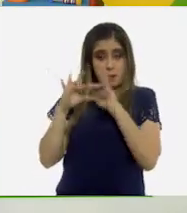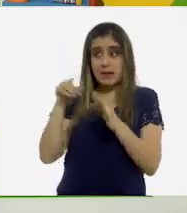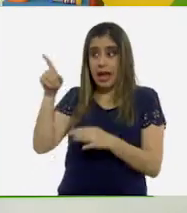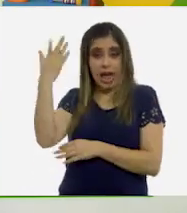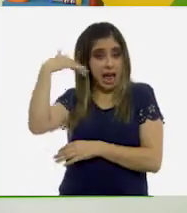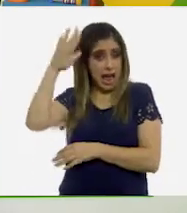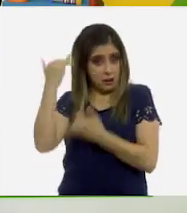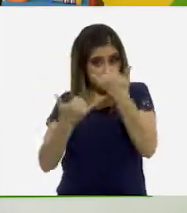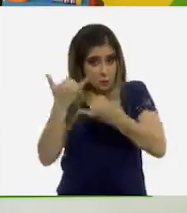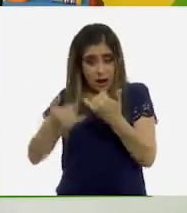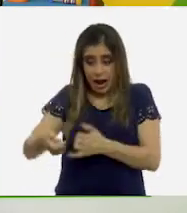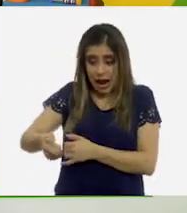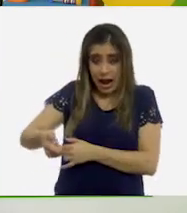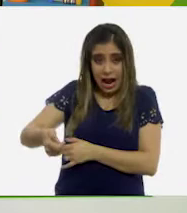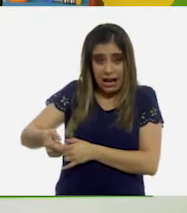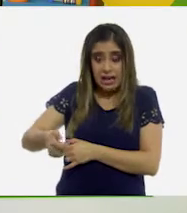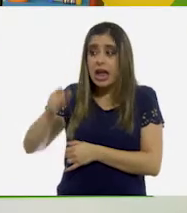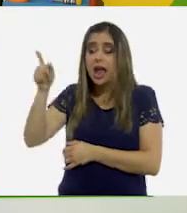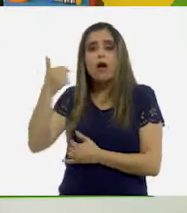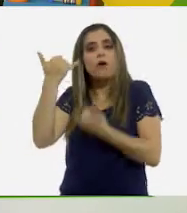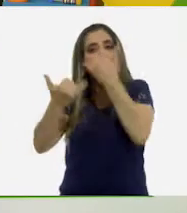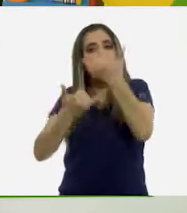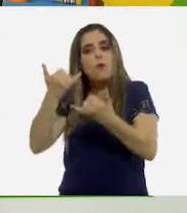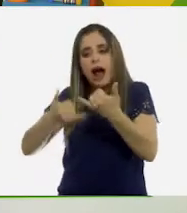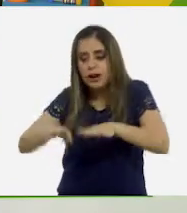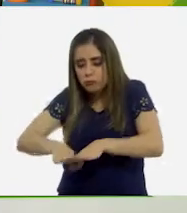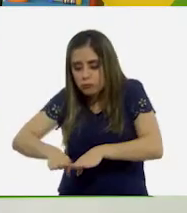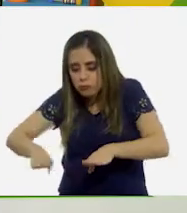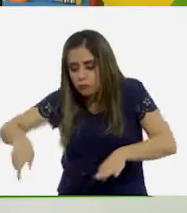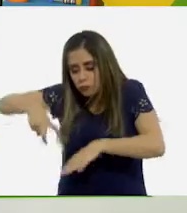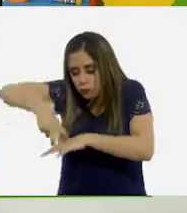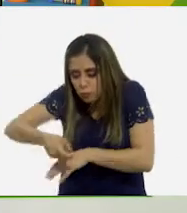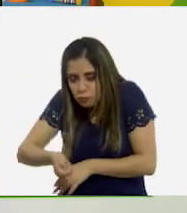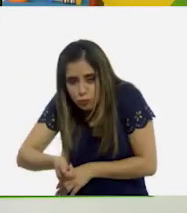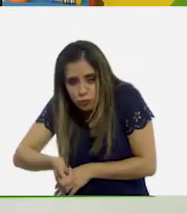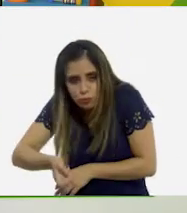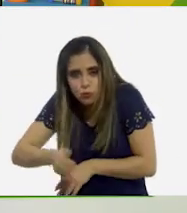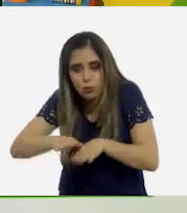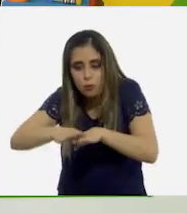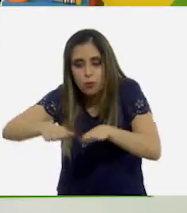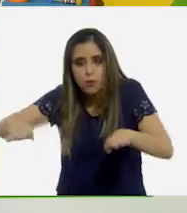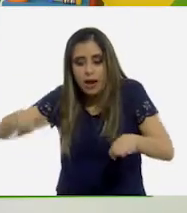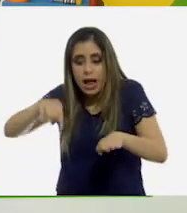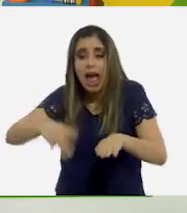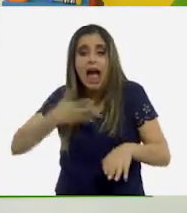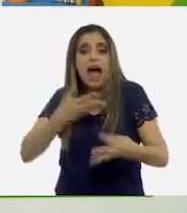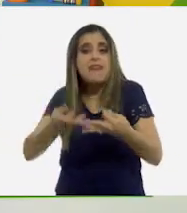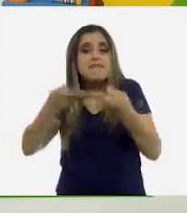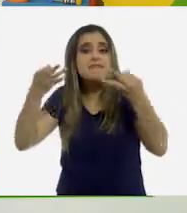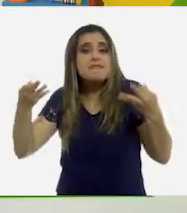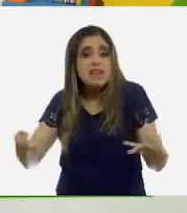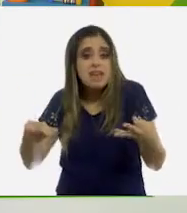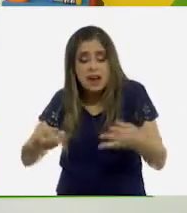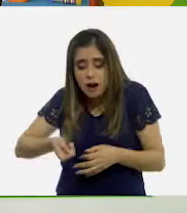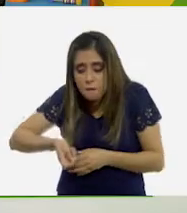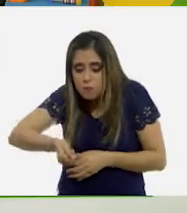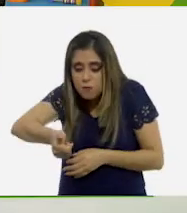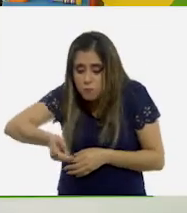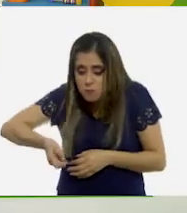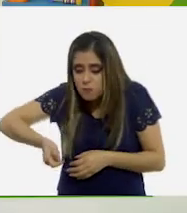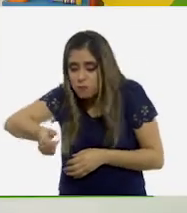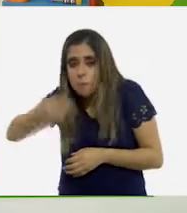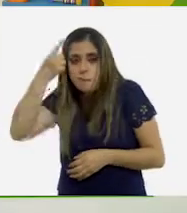jugaba canicas jugaba en el suelo, preferentemente donde hubiera tierra. Y las lanzaban